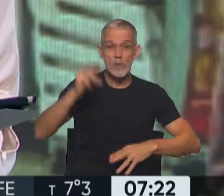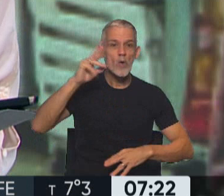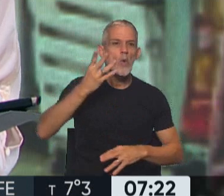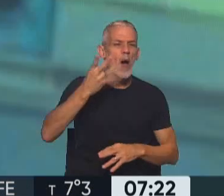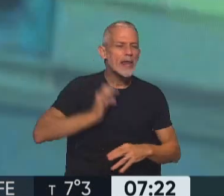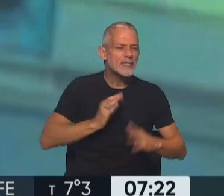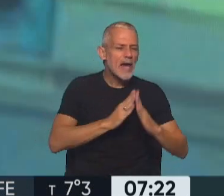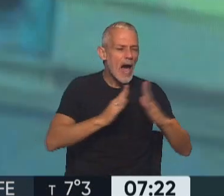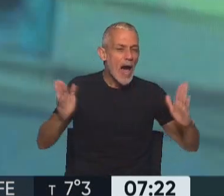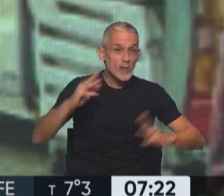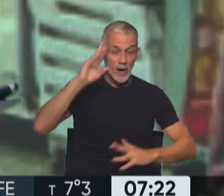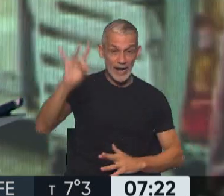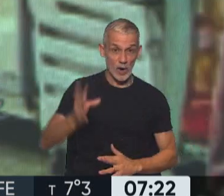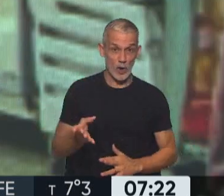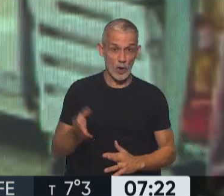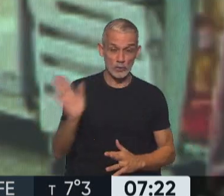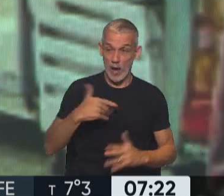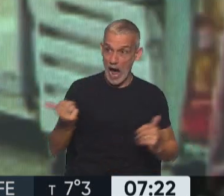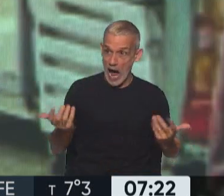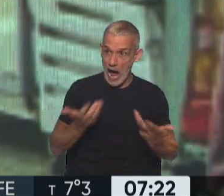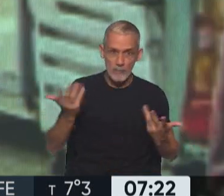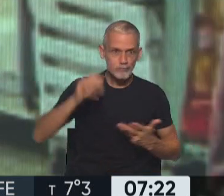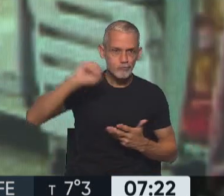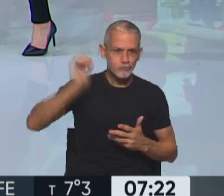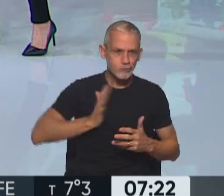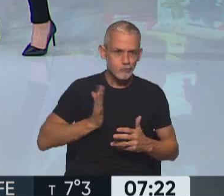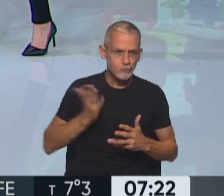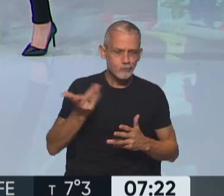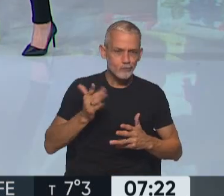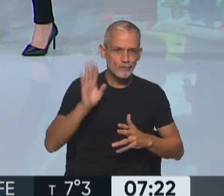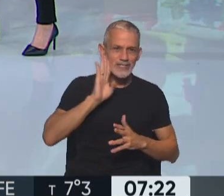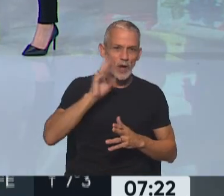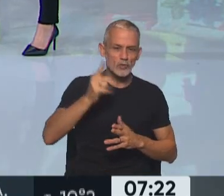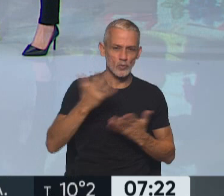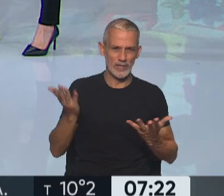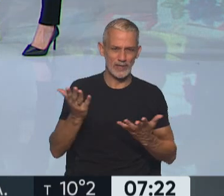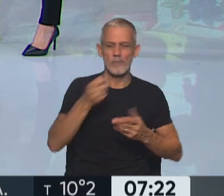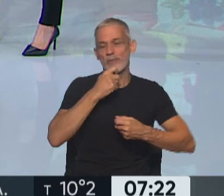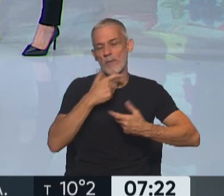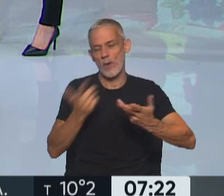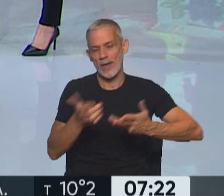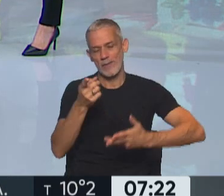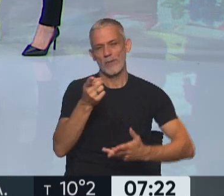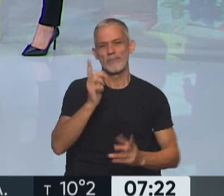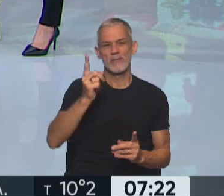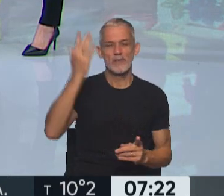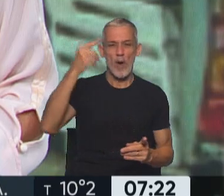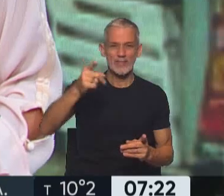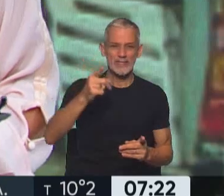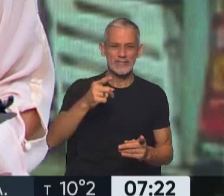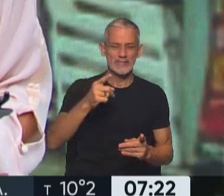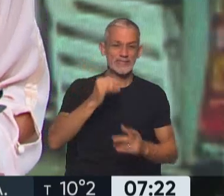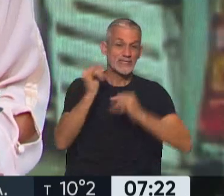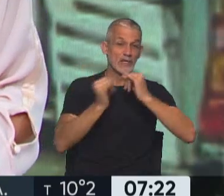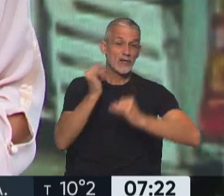40 años. Todo el mundo está hablando, al menos muchísimos países, por ejemplo, lo veníamos contando estos días, ¿no?